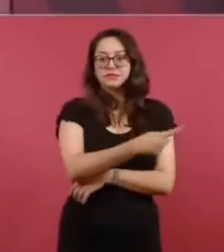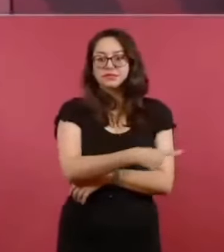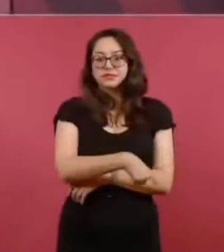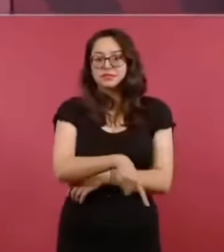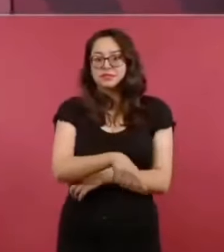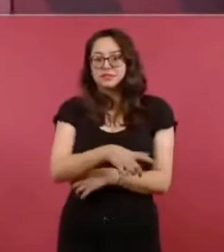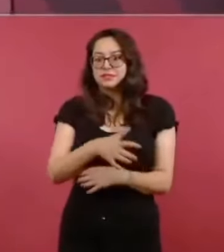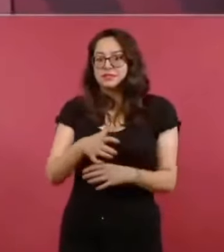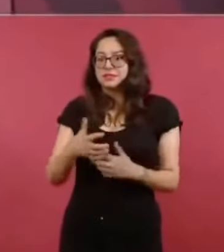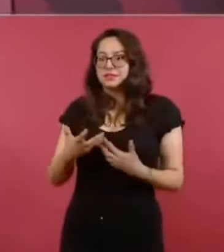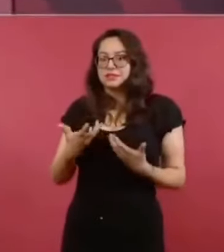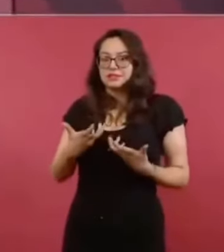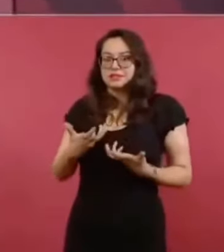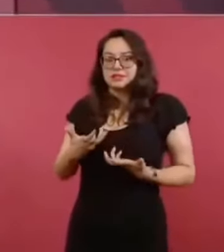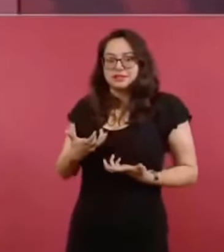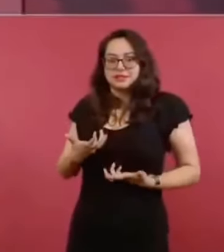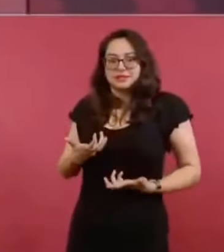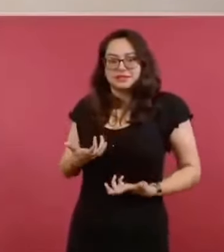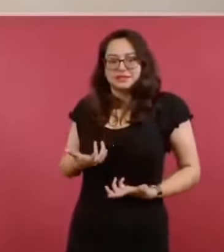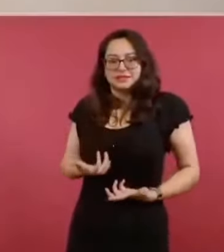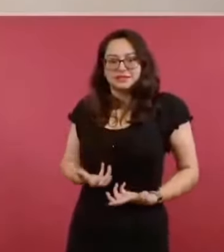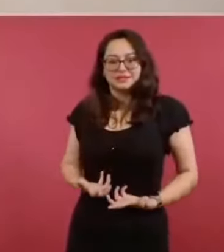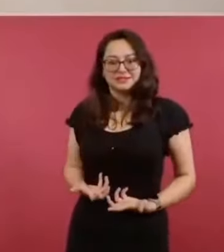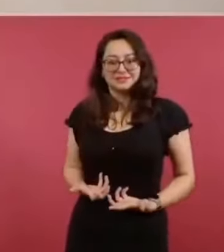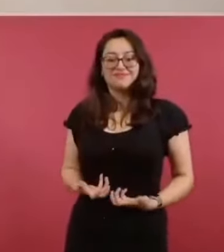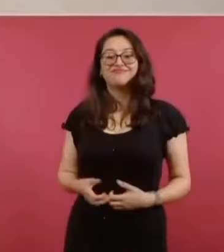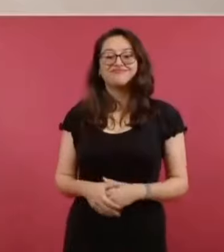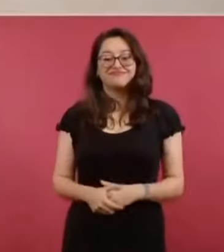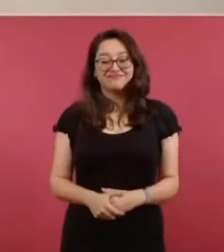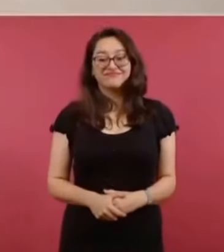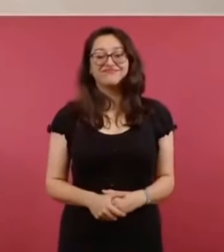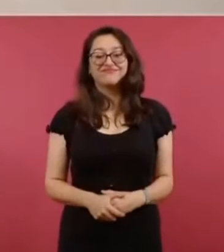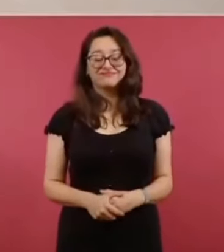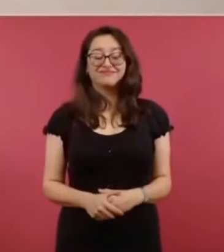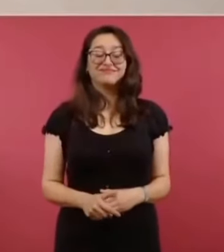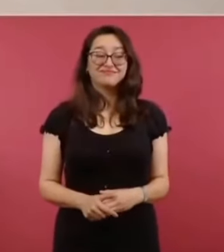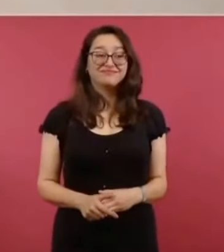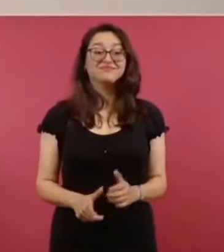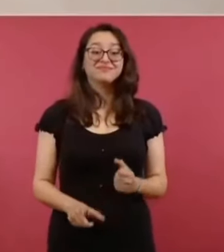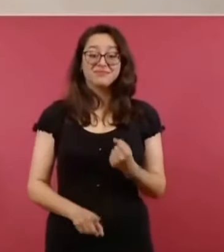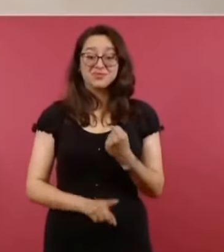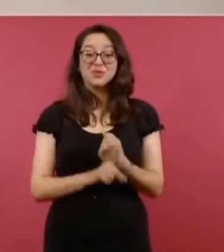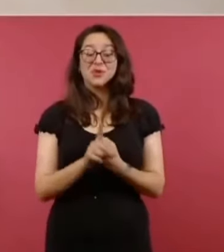acompañado, voy a tener que informarles,